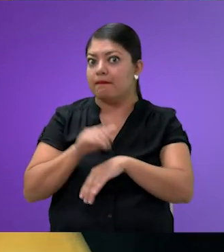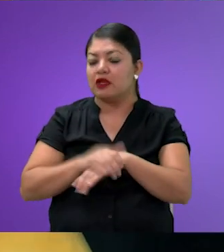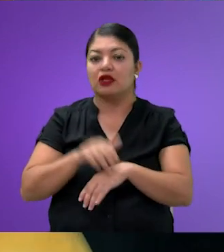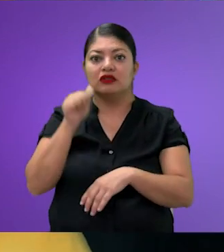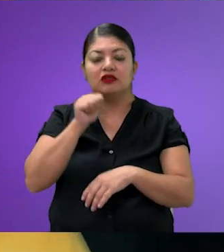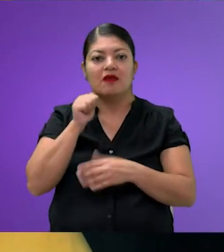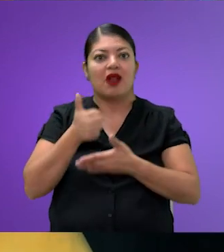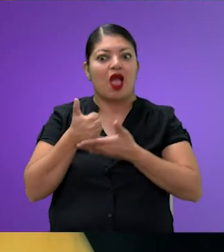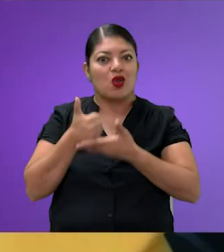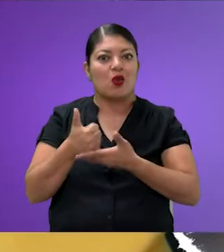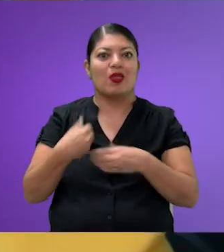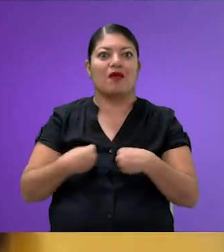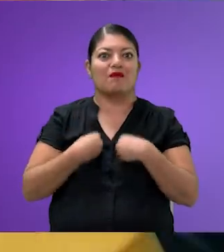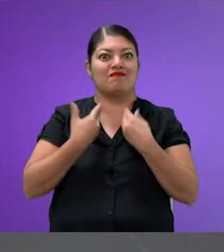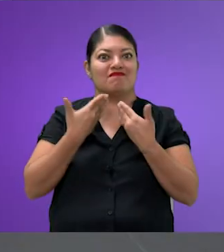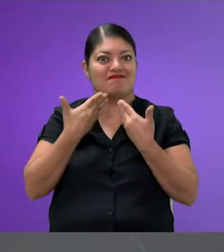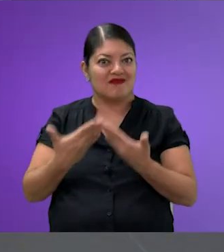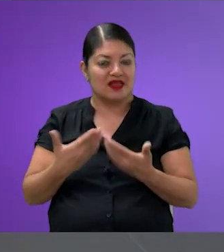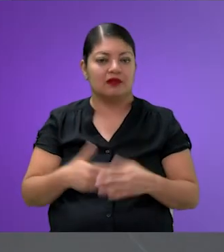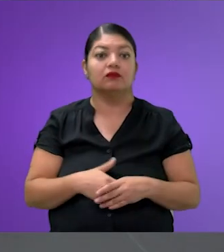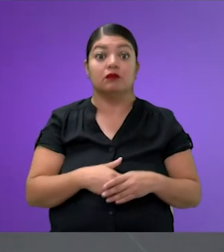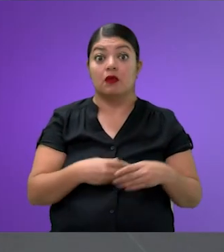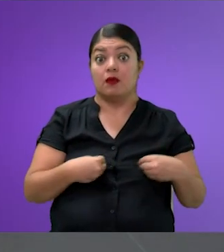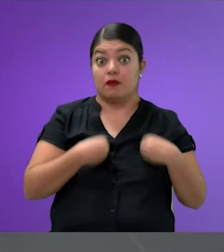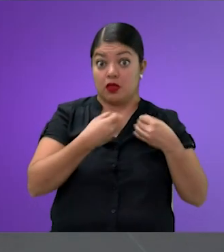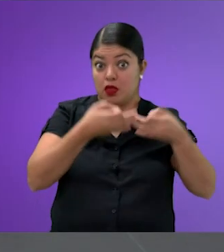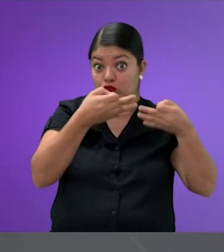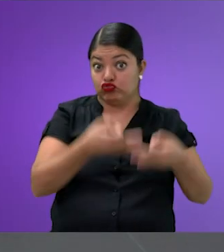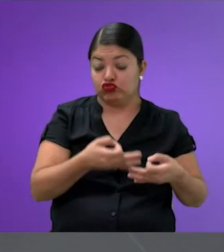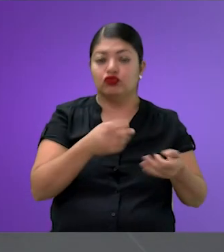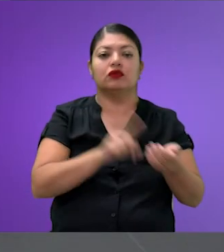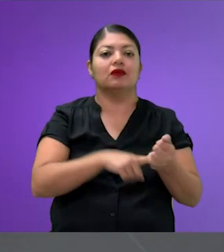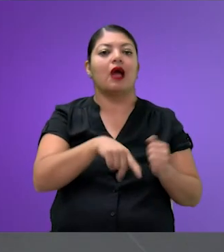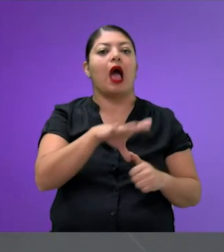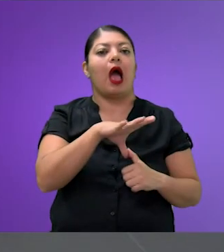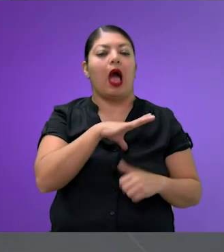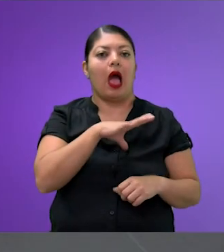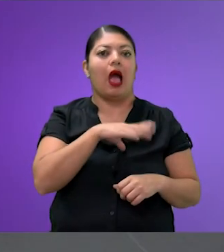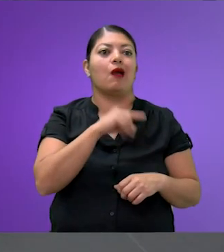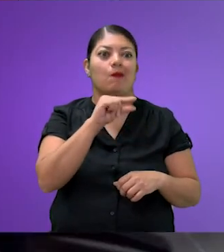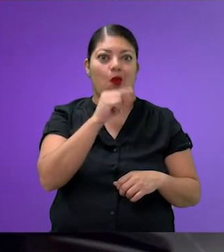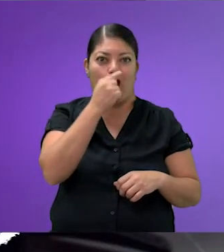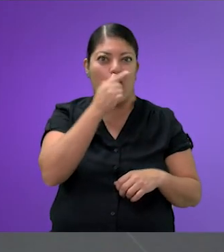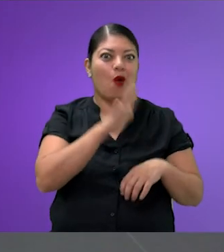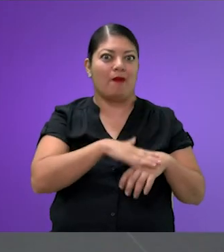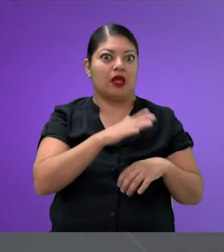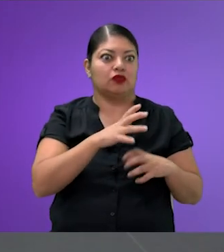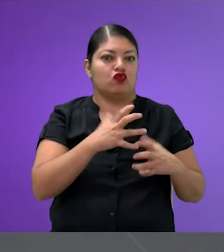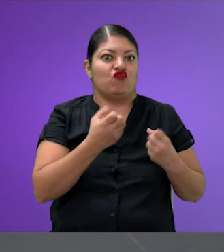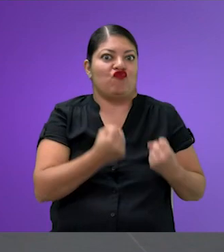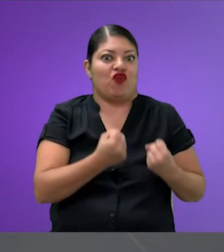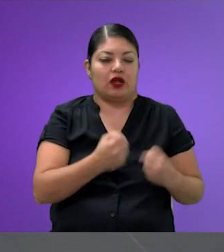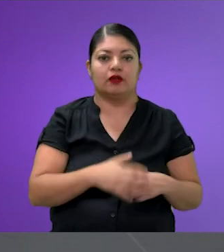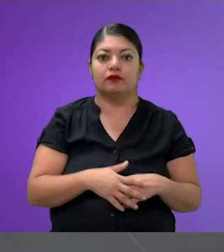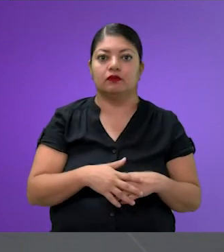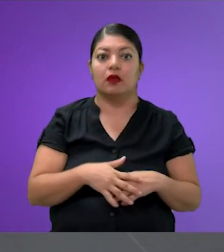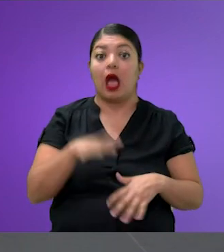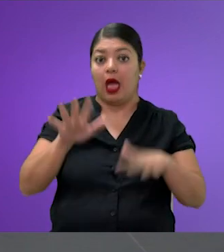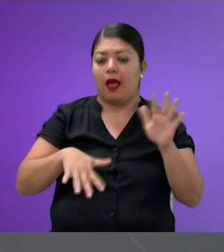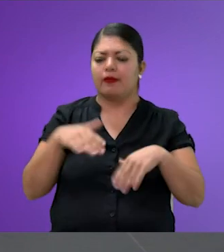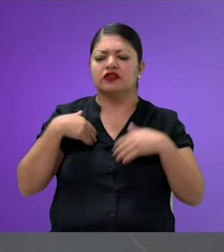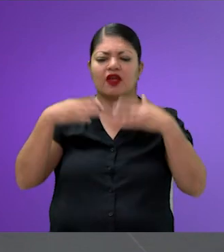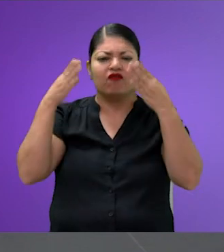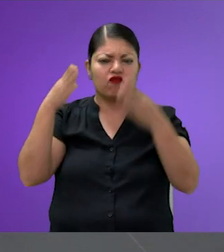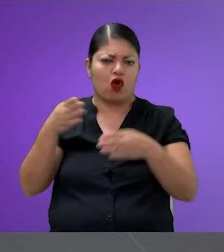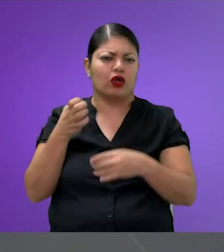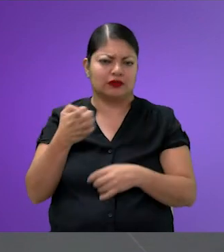a vivir, a vivir bien, ¿no? Que en la vida real estas realidades suelen ser un poquito más dramáticas. Y muchas veces nos enfocamos que está